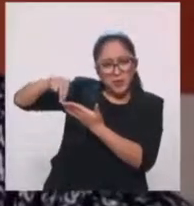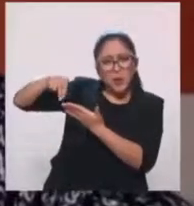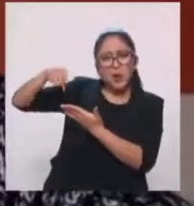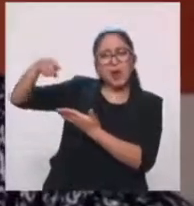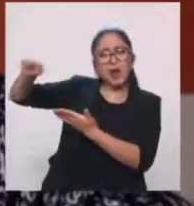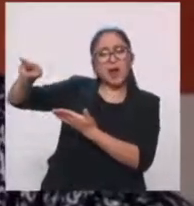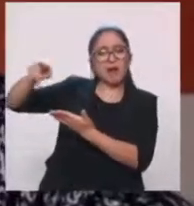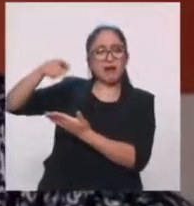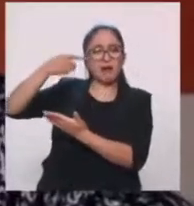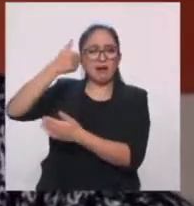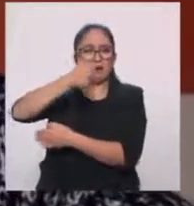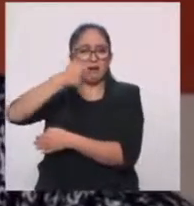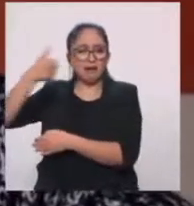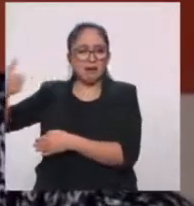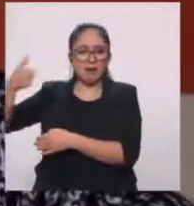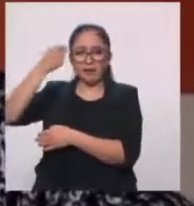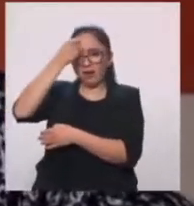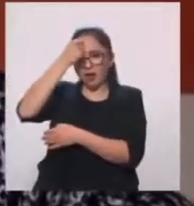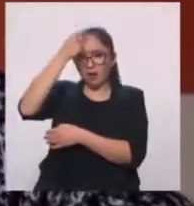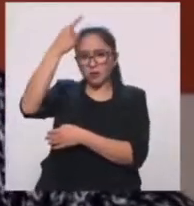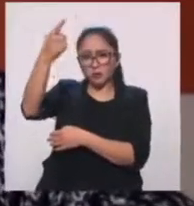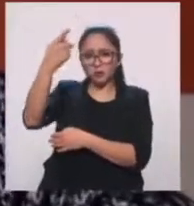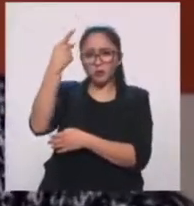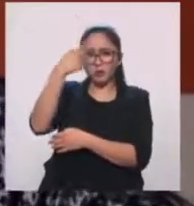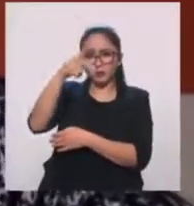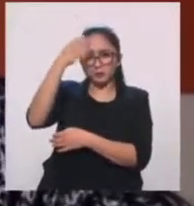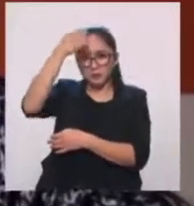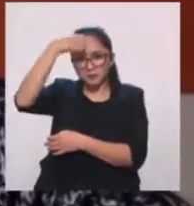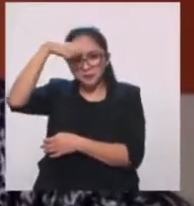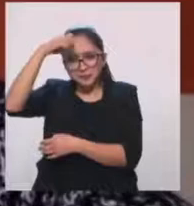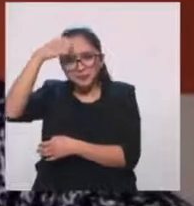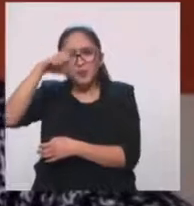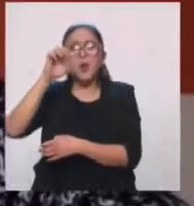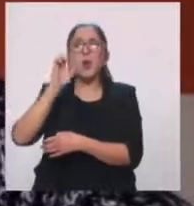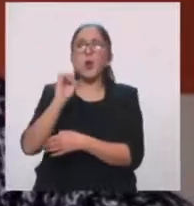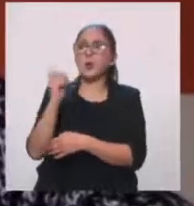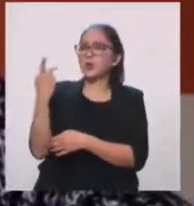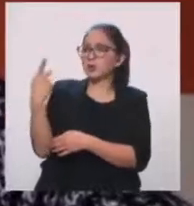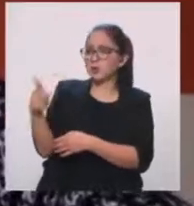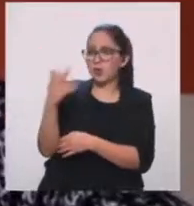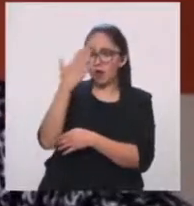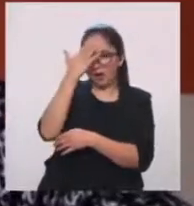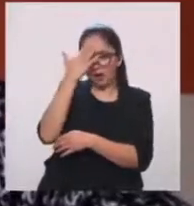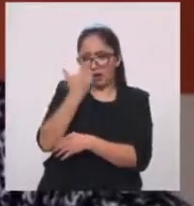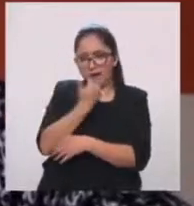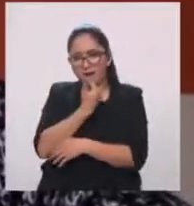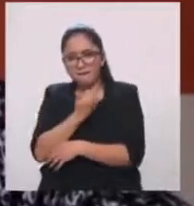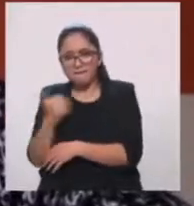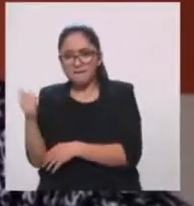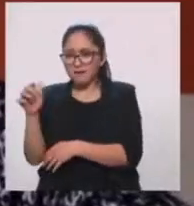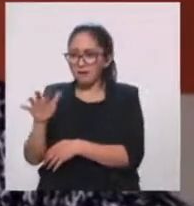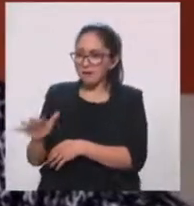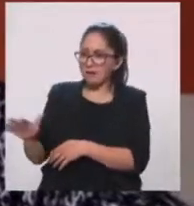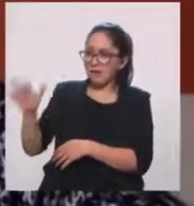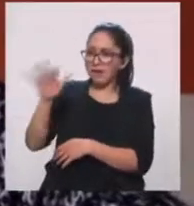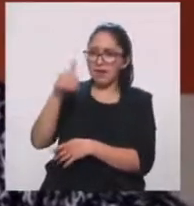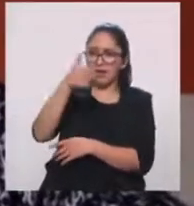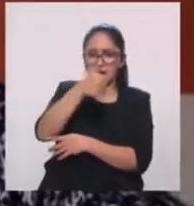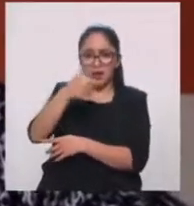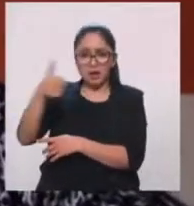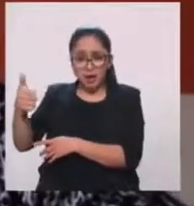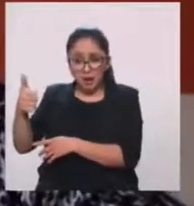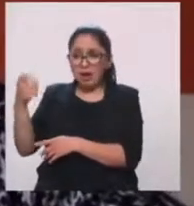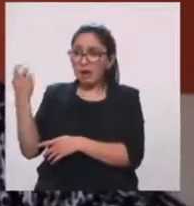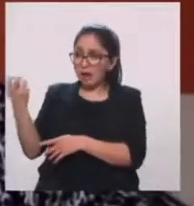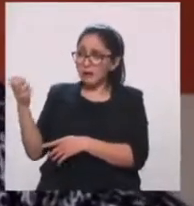no sé, como habilidad de los artistas para plasmar